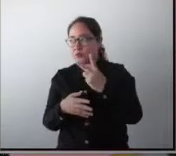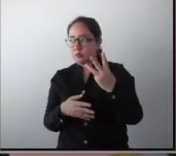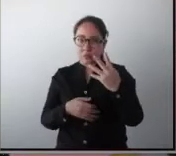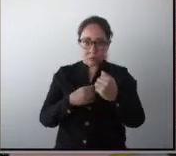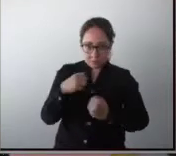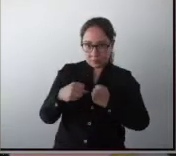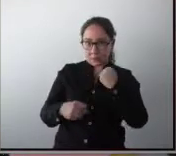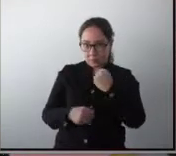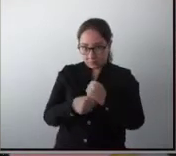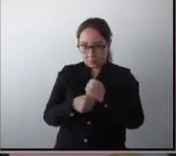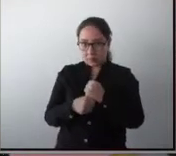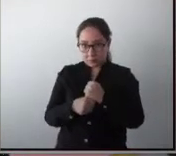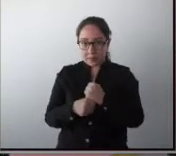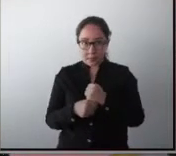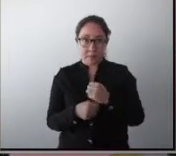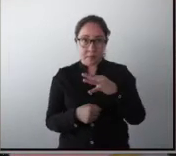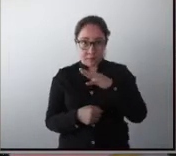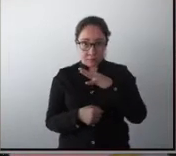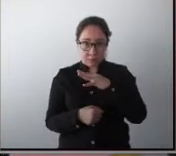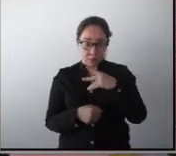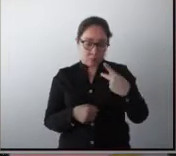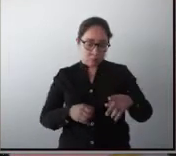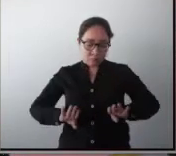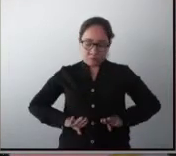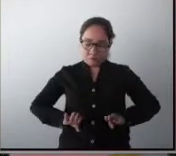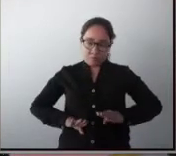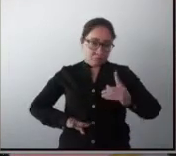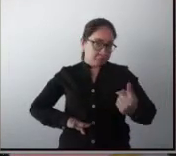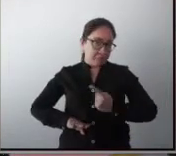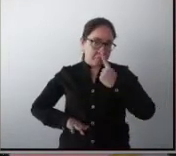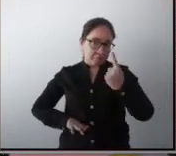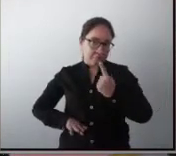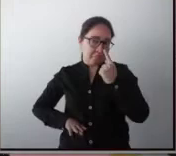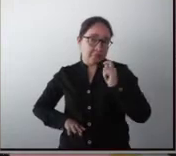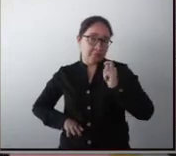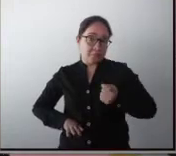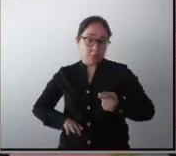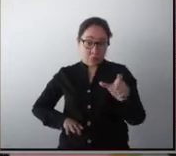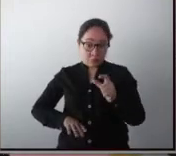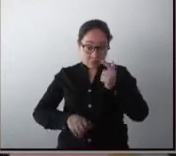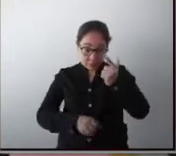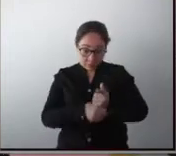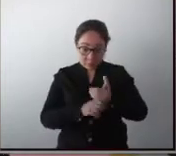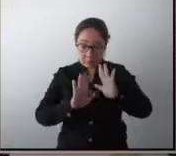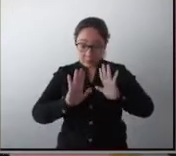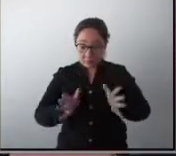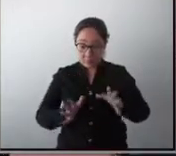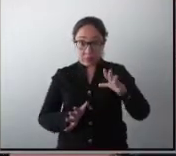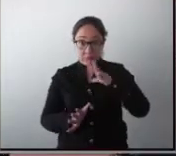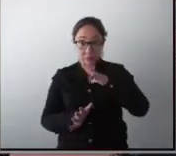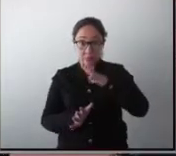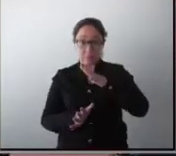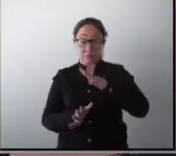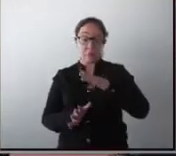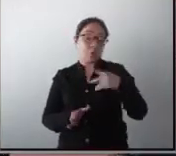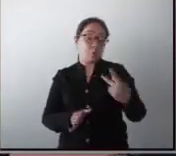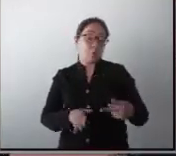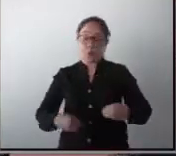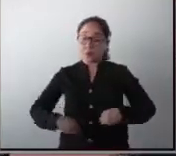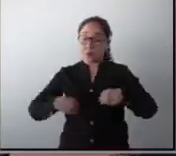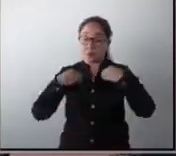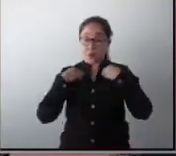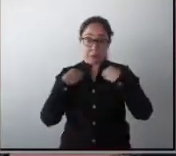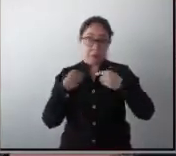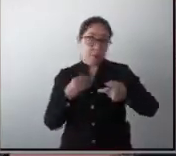3 años de edad y es una condición de por vida. Esto es, una vez que se manifiesta en el niño, lo tendrá, no es